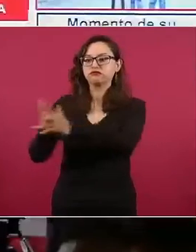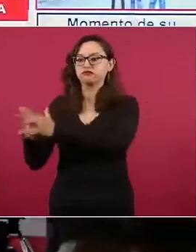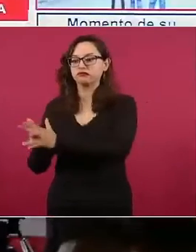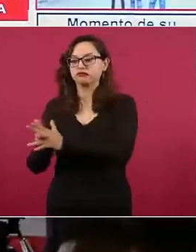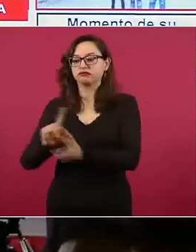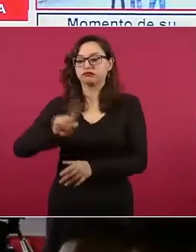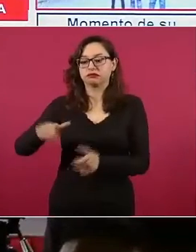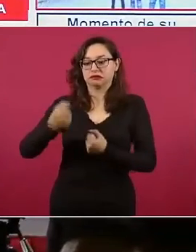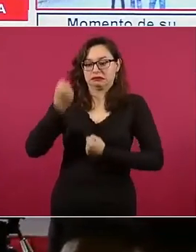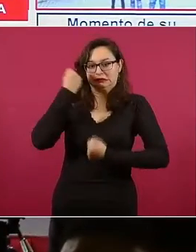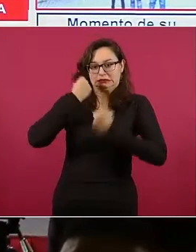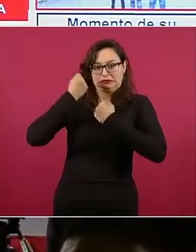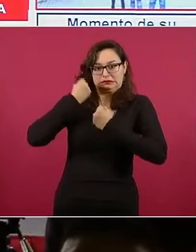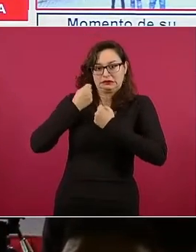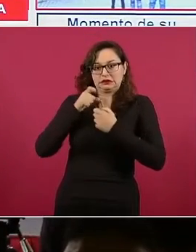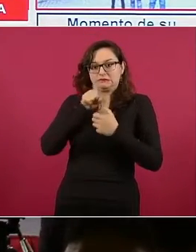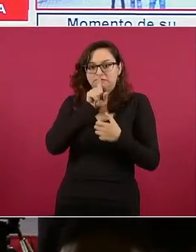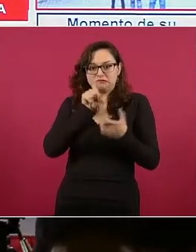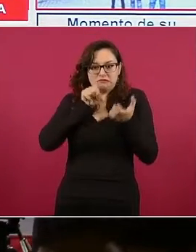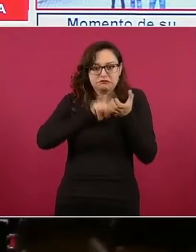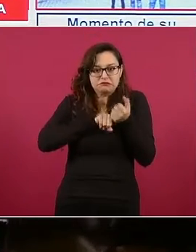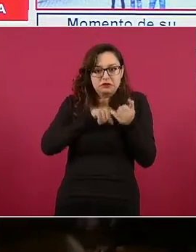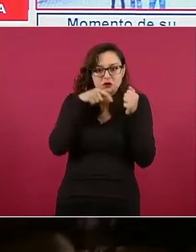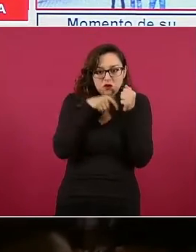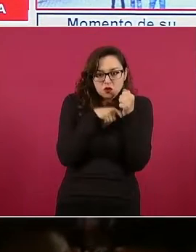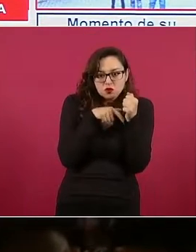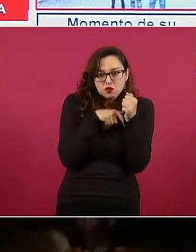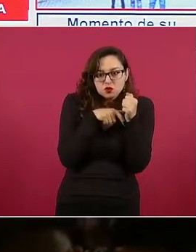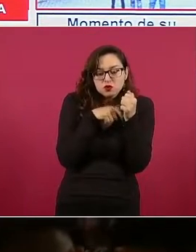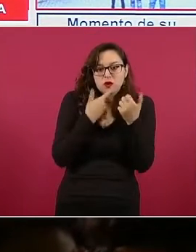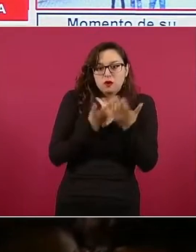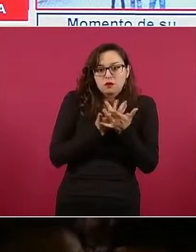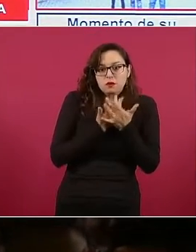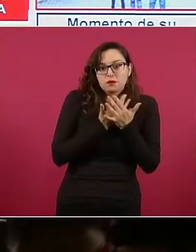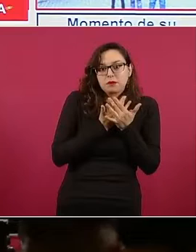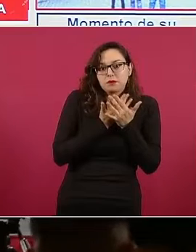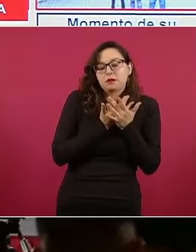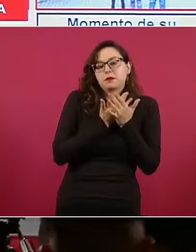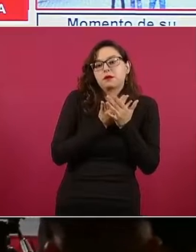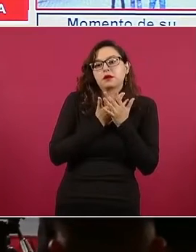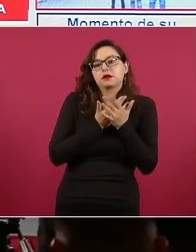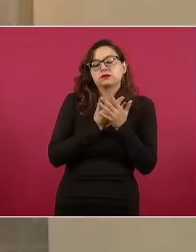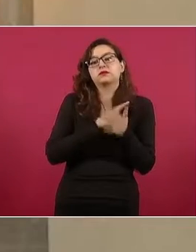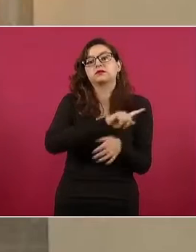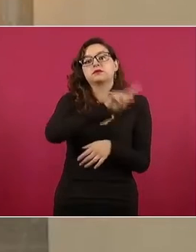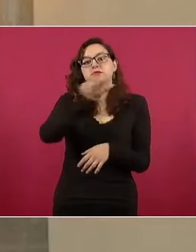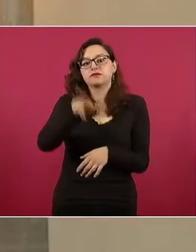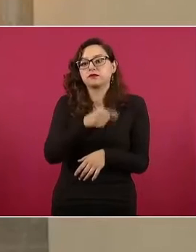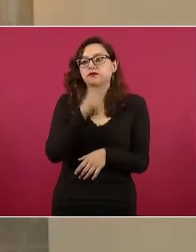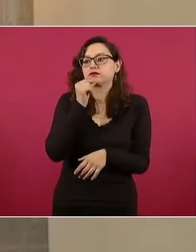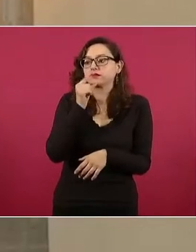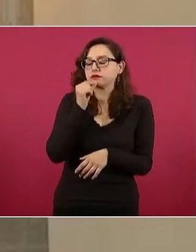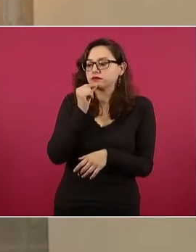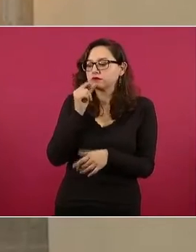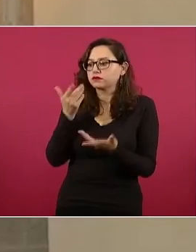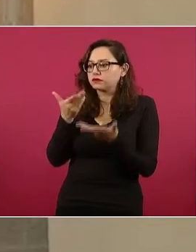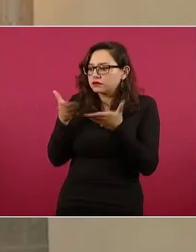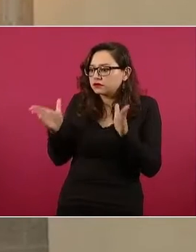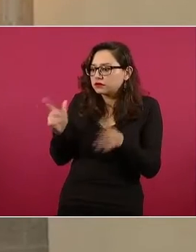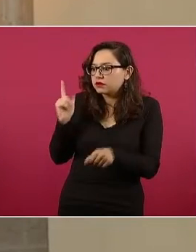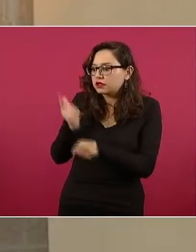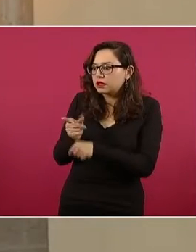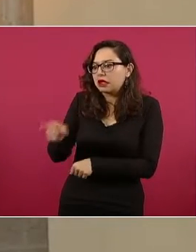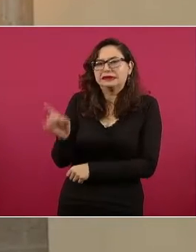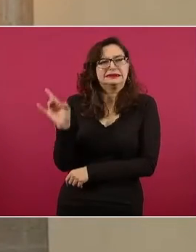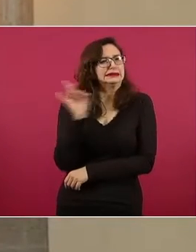porque permaneció escondida en un sitio dentro de la casa, en donde las autoridades la encontraron fingiendo